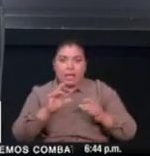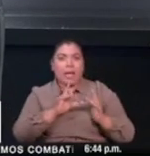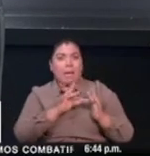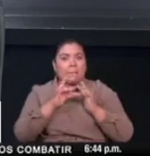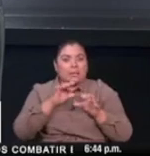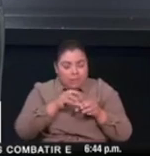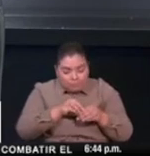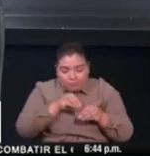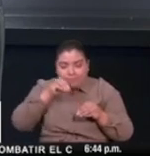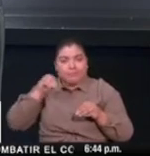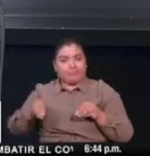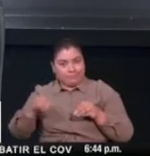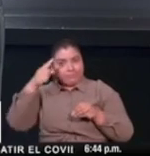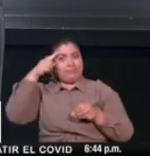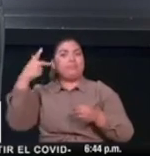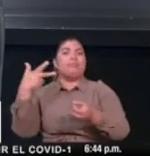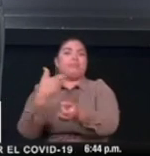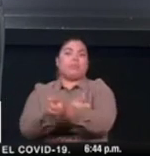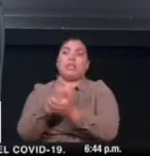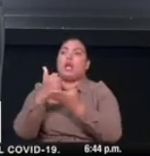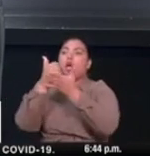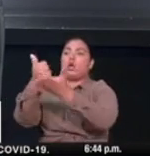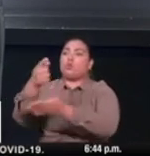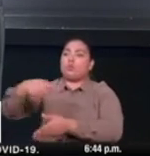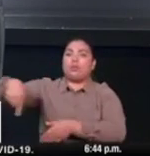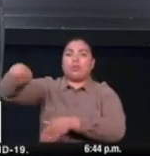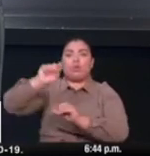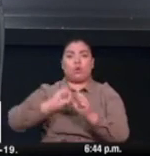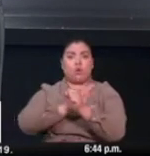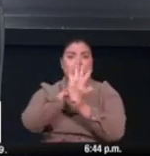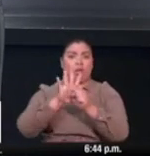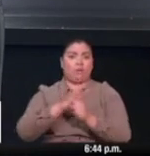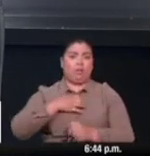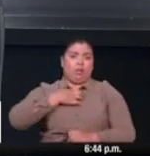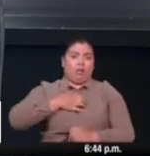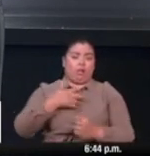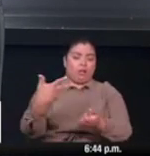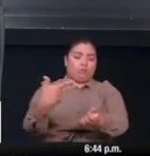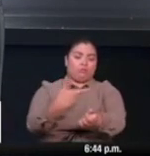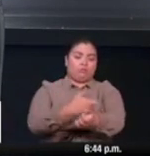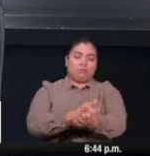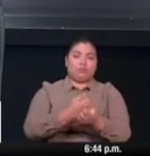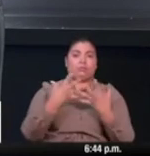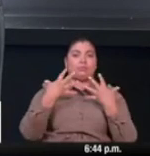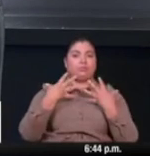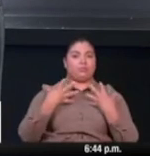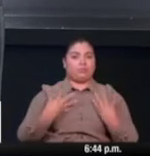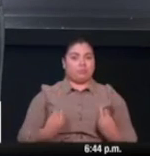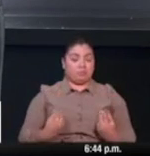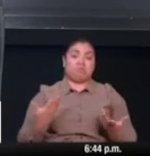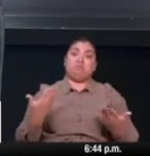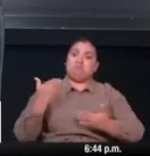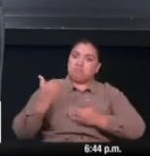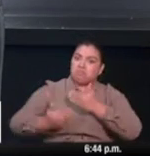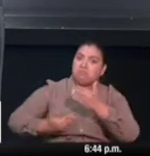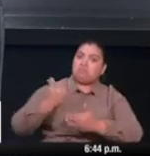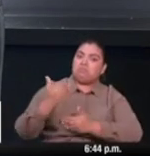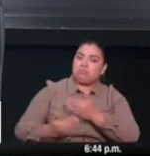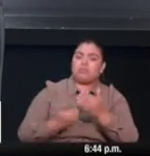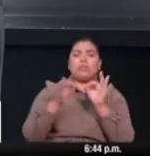están todavía con la enfermedad pueden recibir el plasma de las personas que ya la hayan padecido.